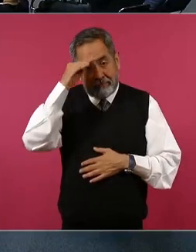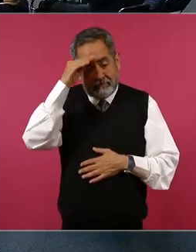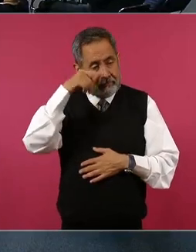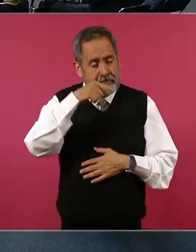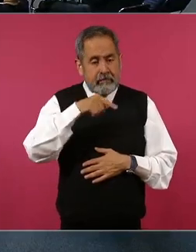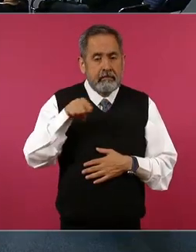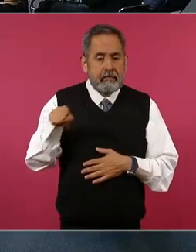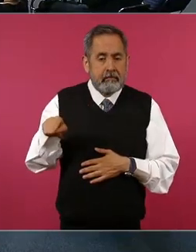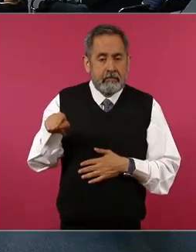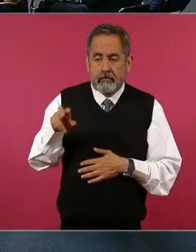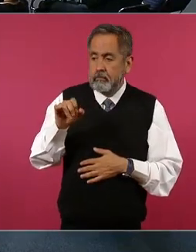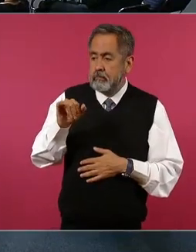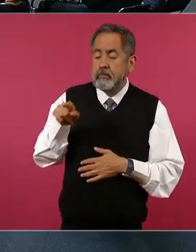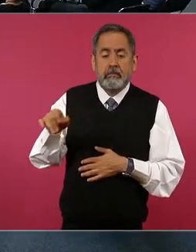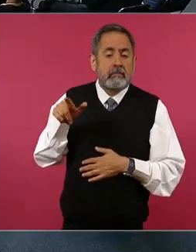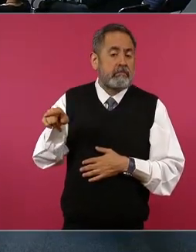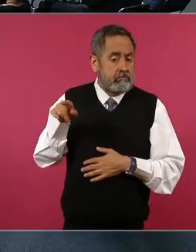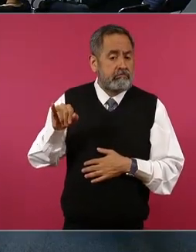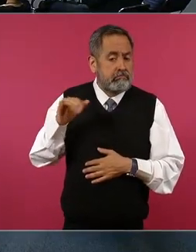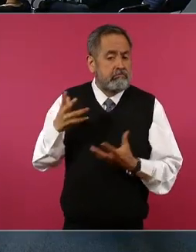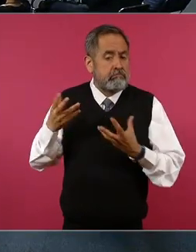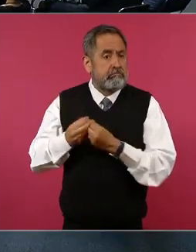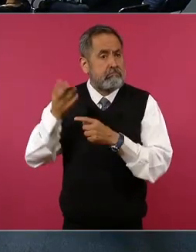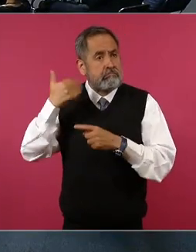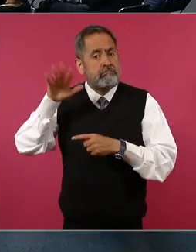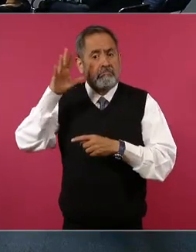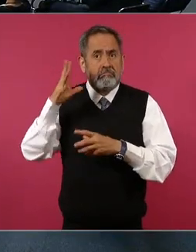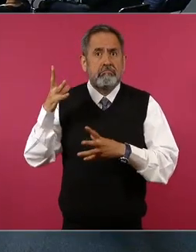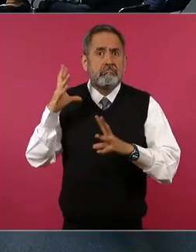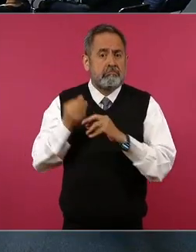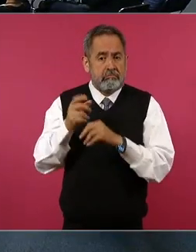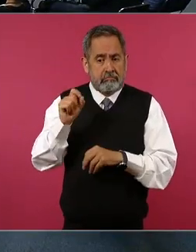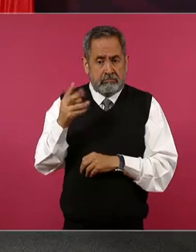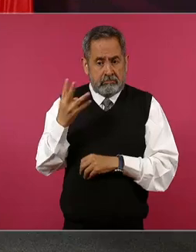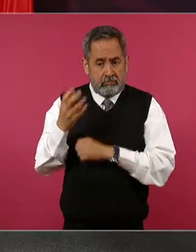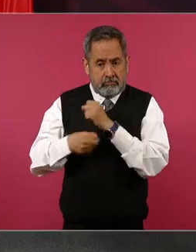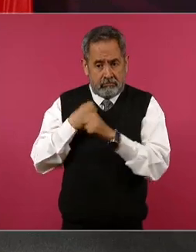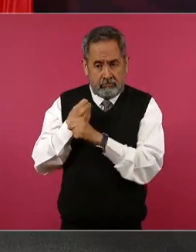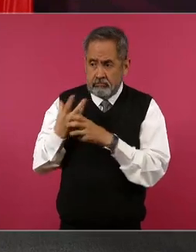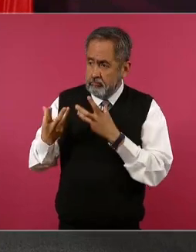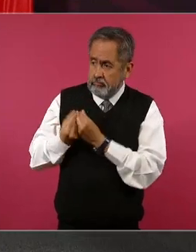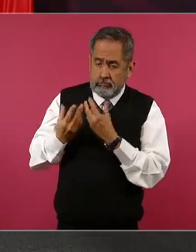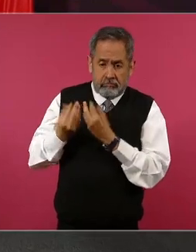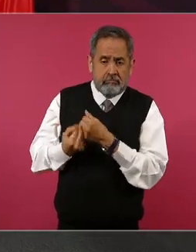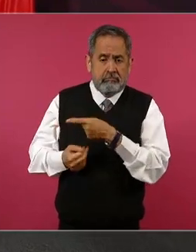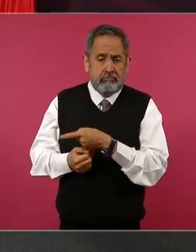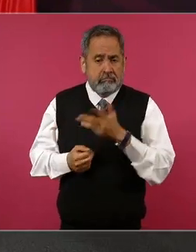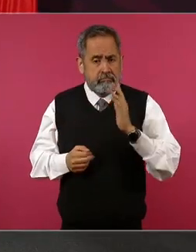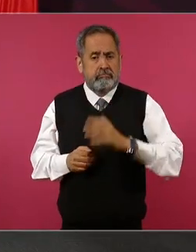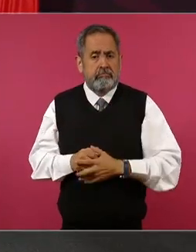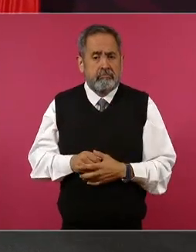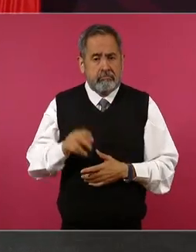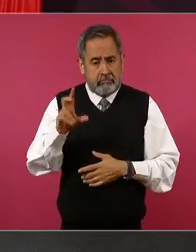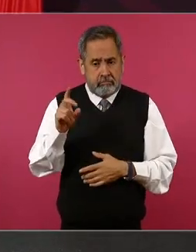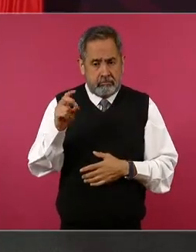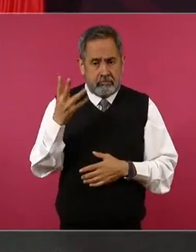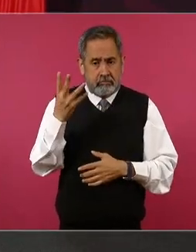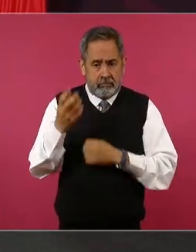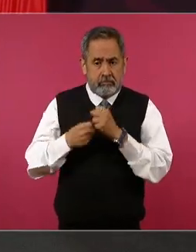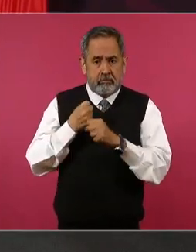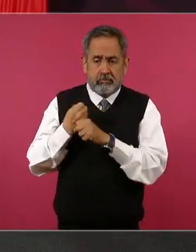Isela? bueno sí desde hace desde hace 24 años bueno 34